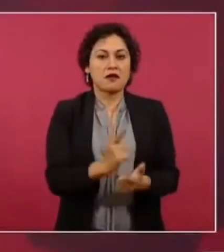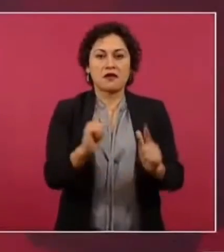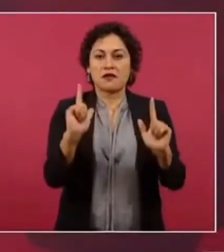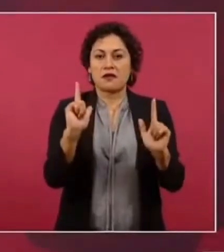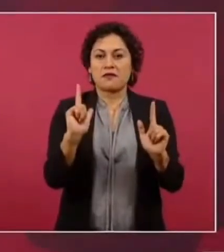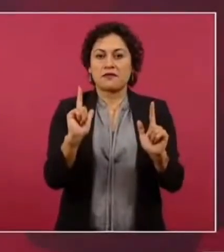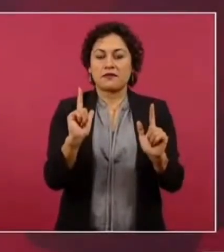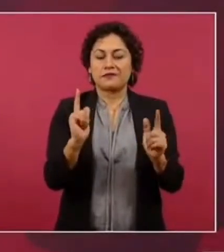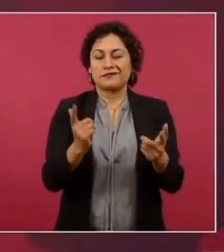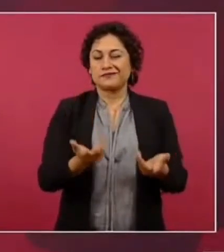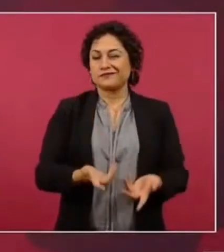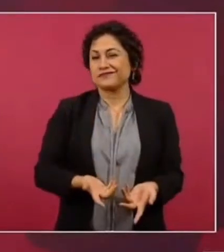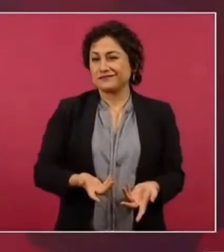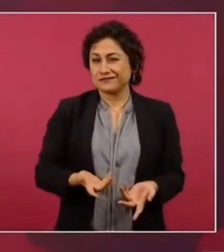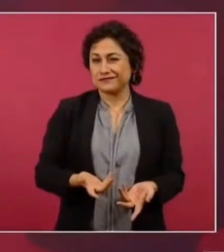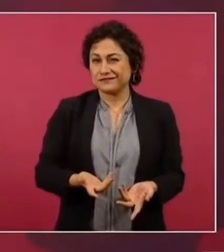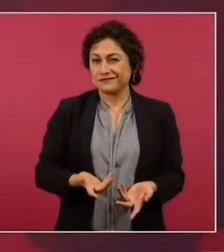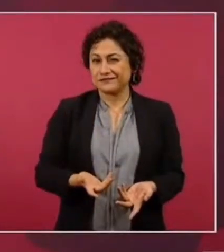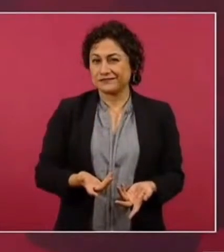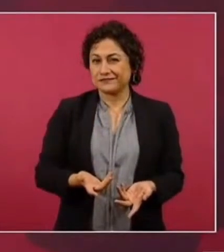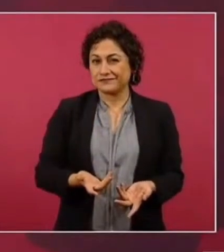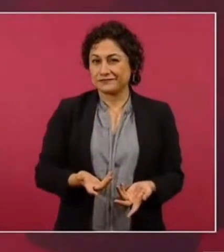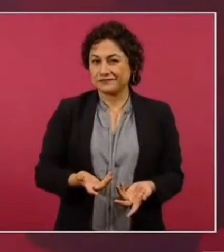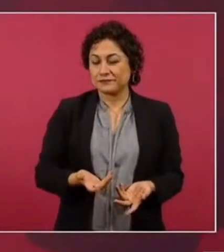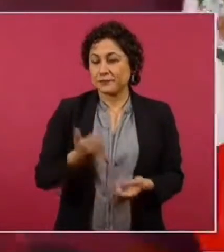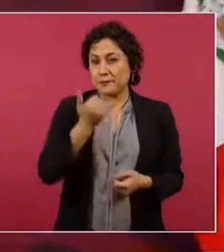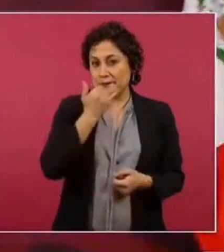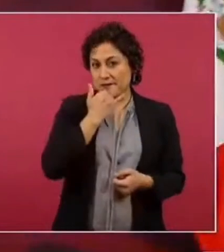son independientes del pueblo de México